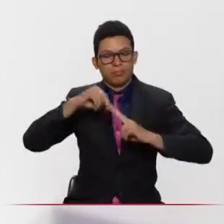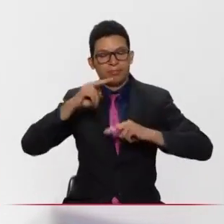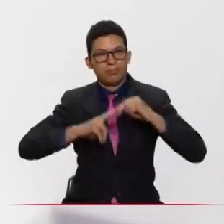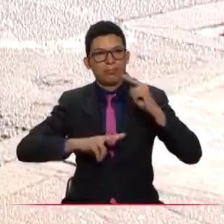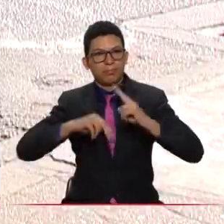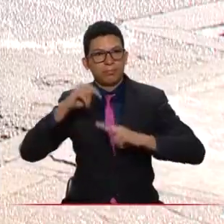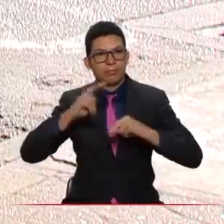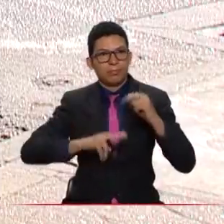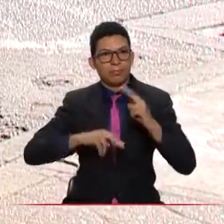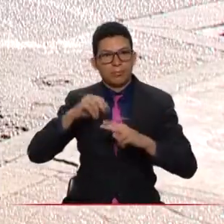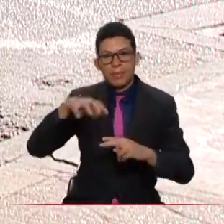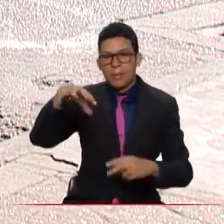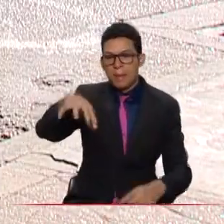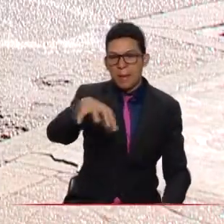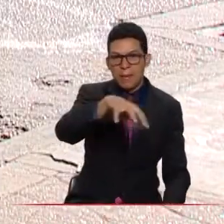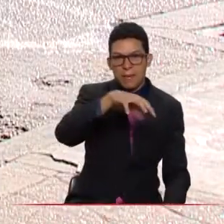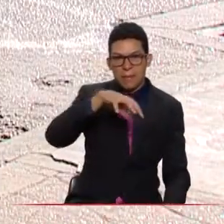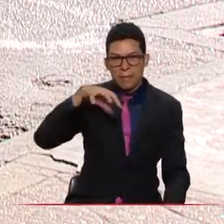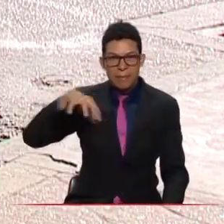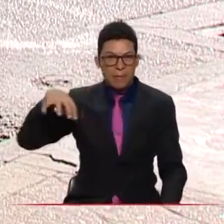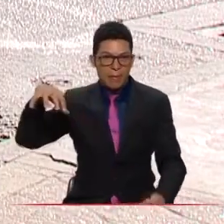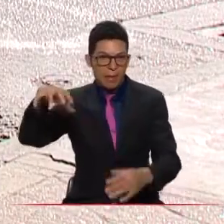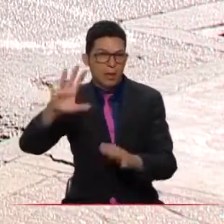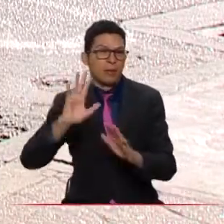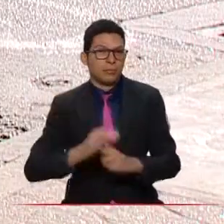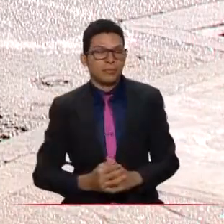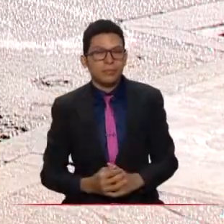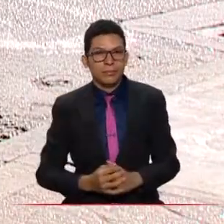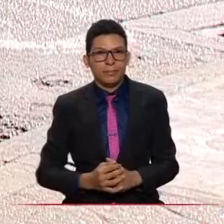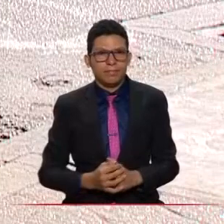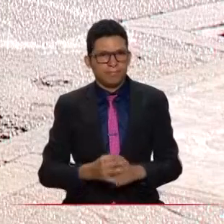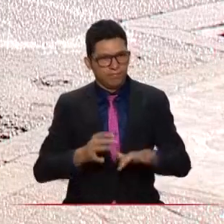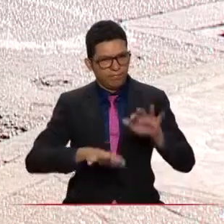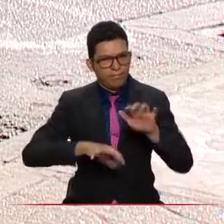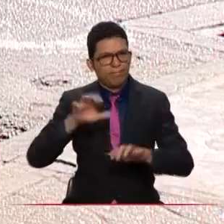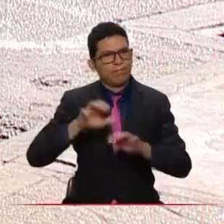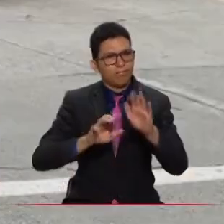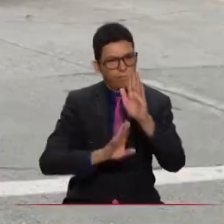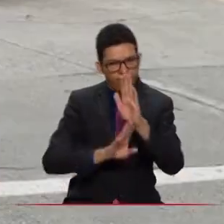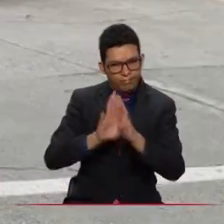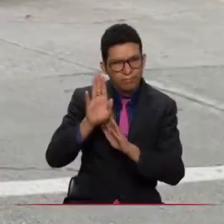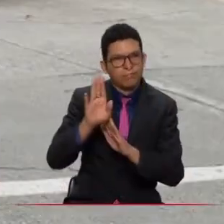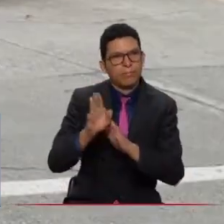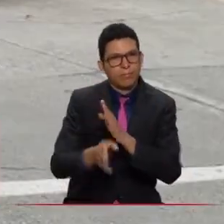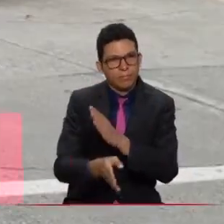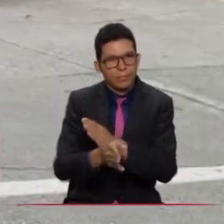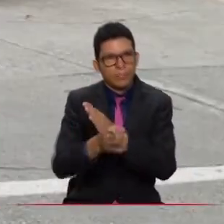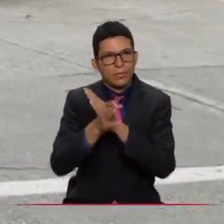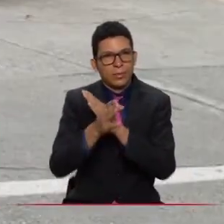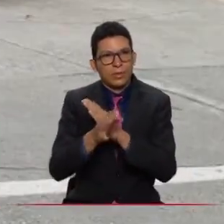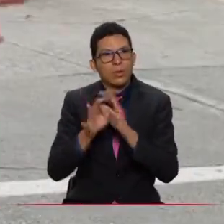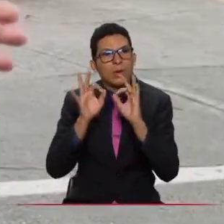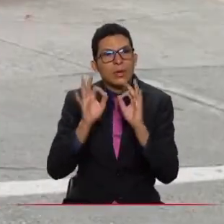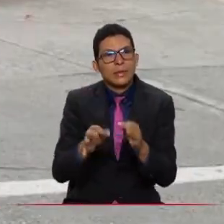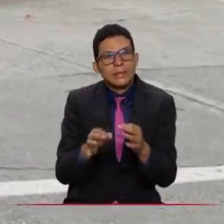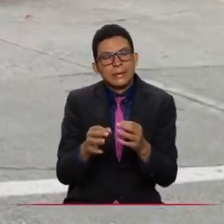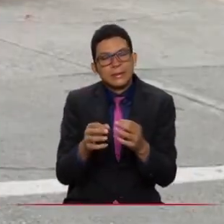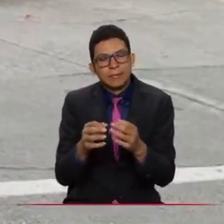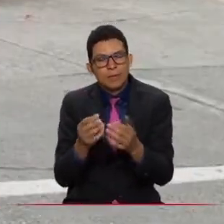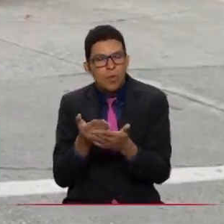pompeyanos en algunas zonas claves de la ciudad. La Secretaría viene avanzando, no solamente con la consolidación de cierto